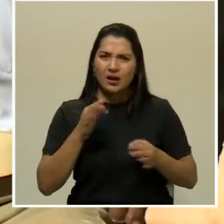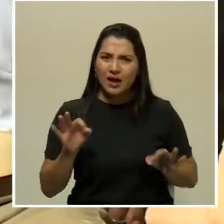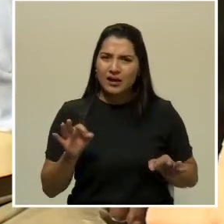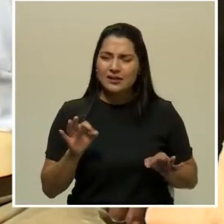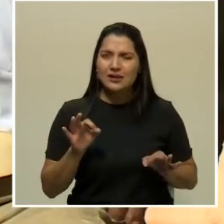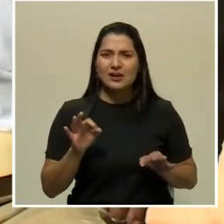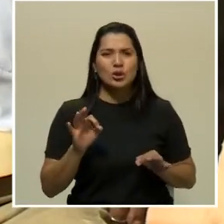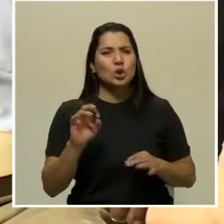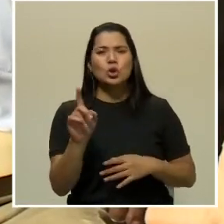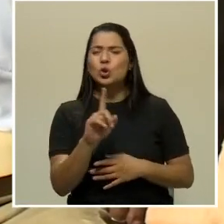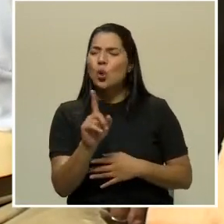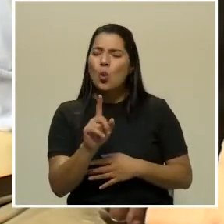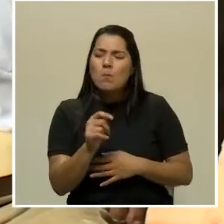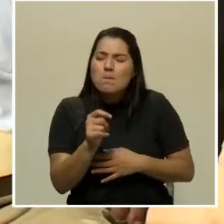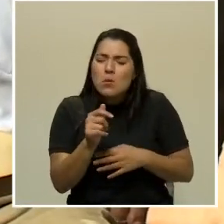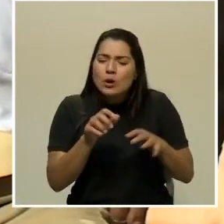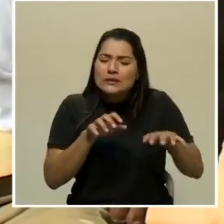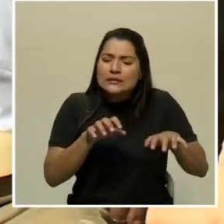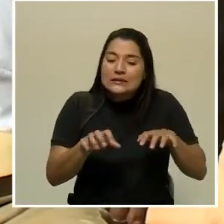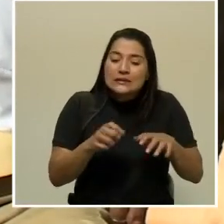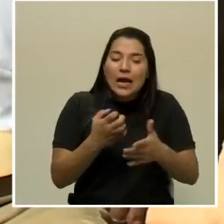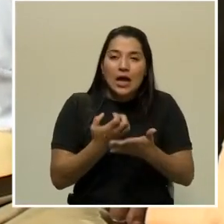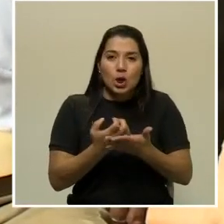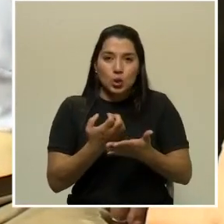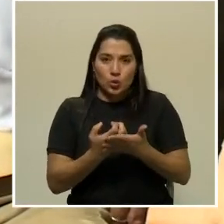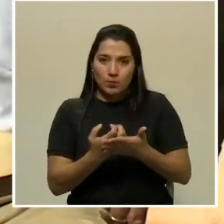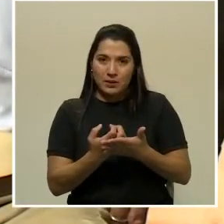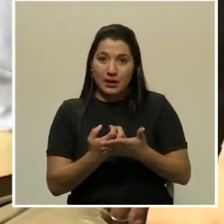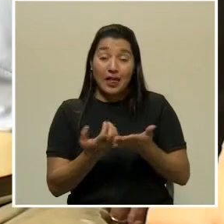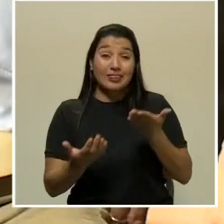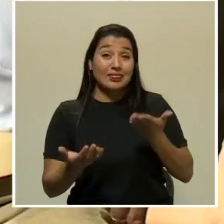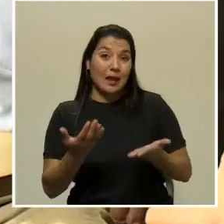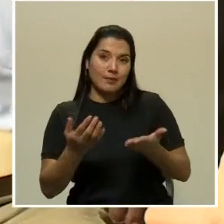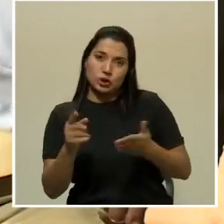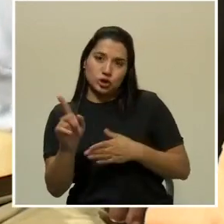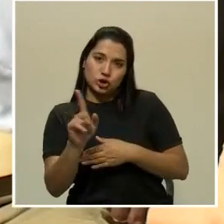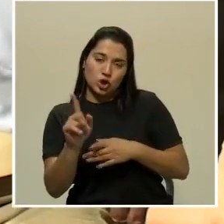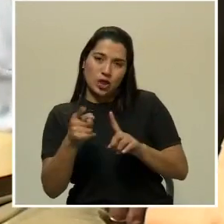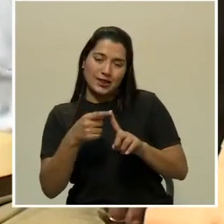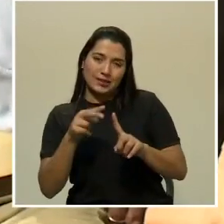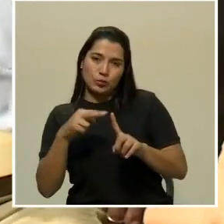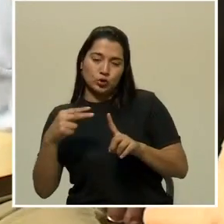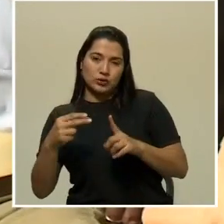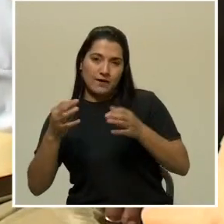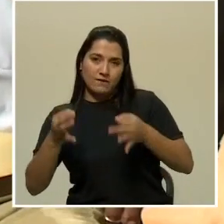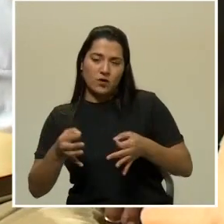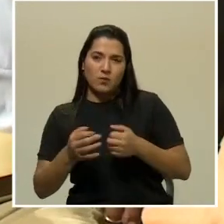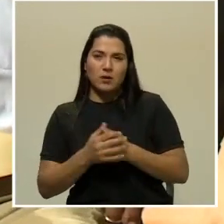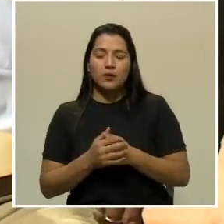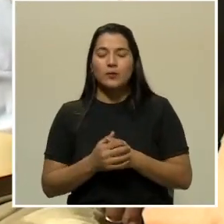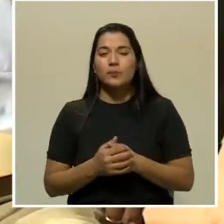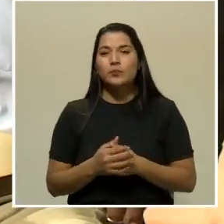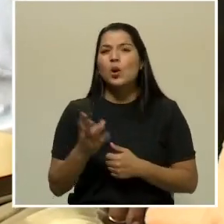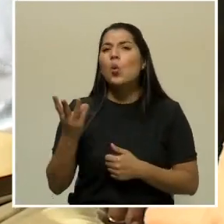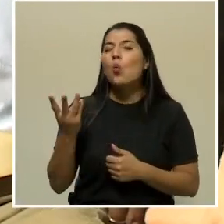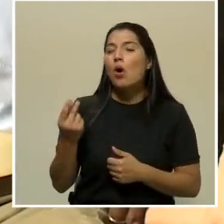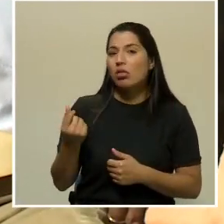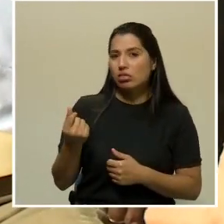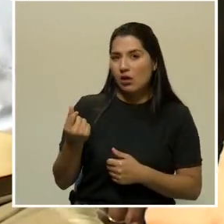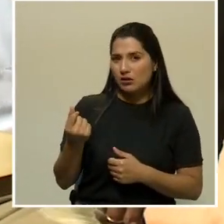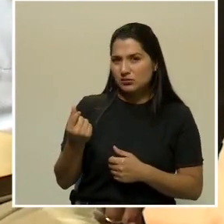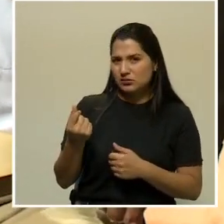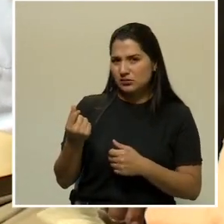aunque no sea visible en términos formales, porque muchas veces es encadenamiento. ¿Cuánta plata se va, por lo menos?